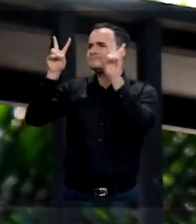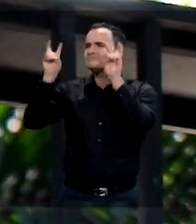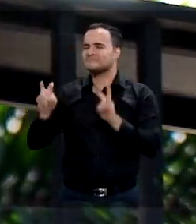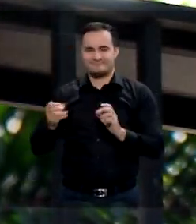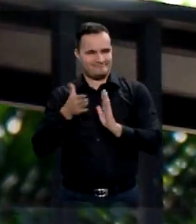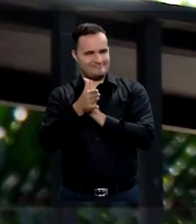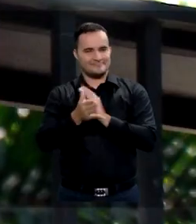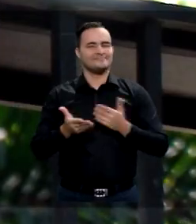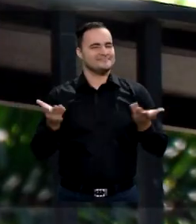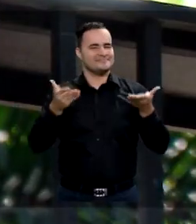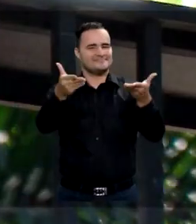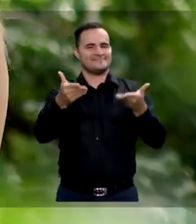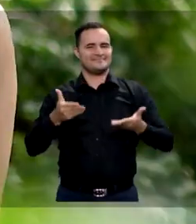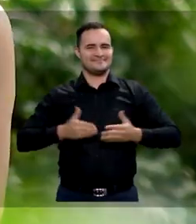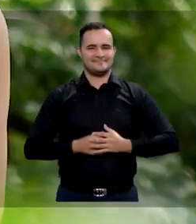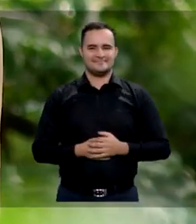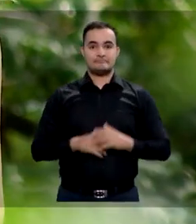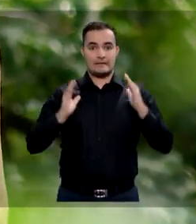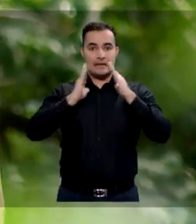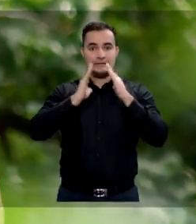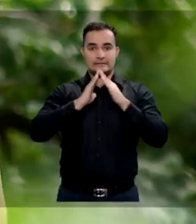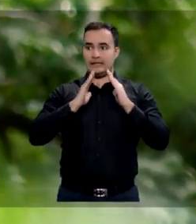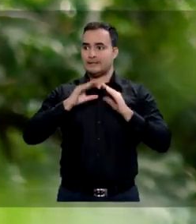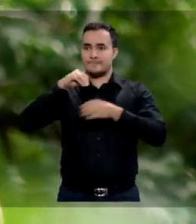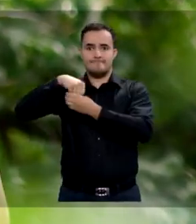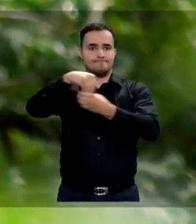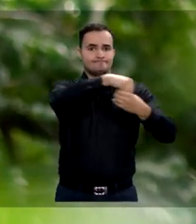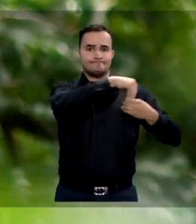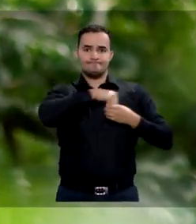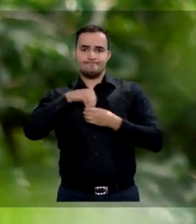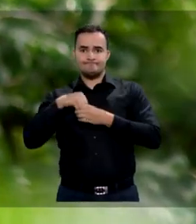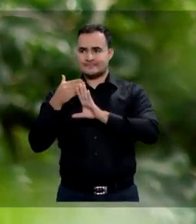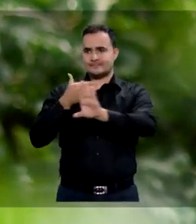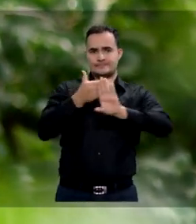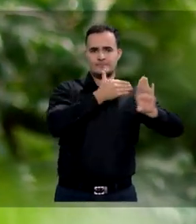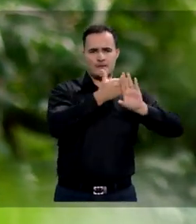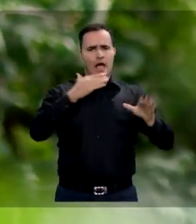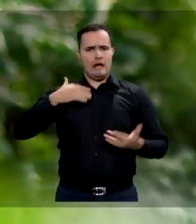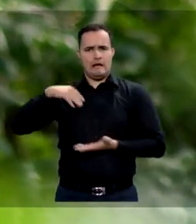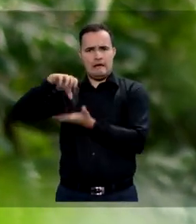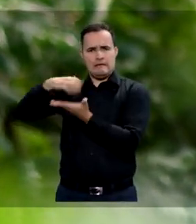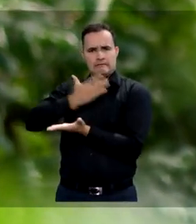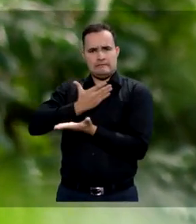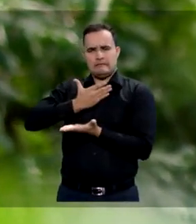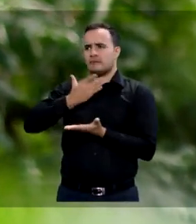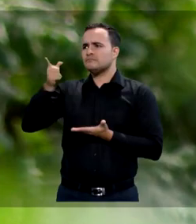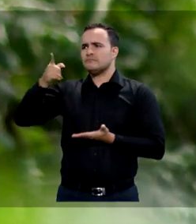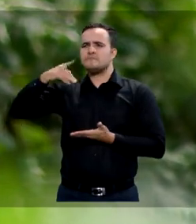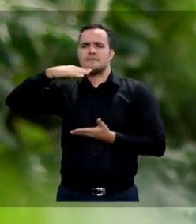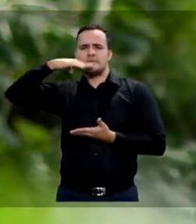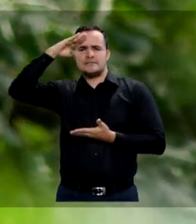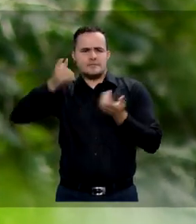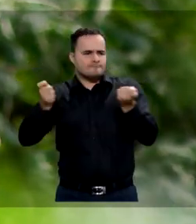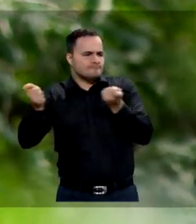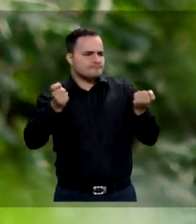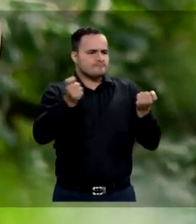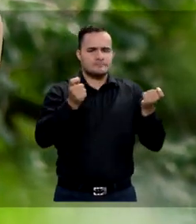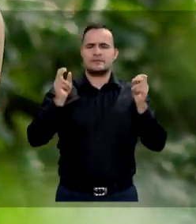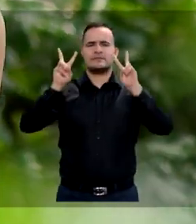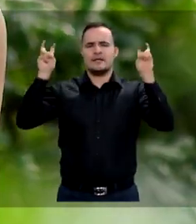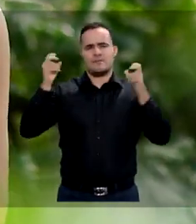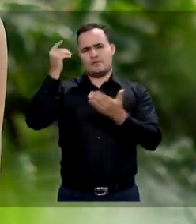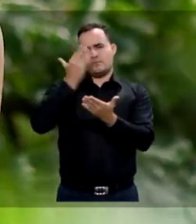nos apasionan. Bienvenidos. Durante el aislamiento, la Alcaldía de Medellín Futuro ha salvaguardado y protegido a la ciudadanía con